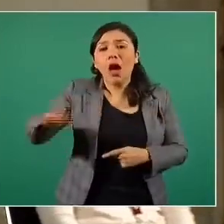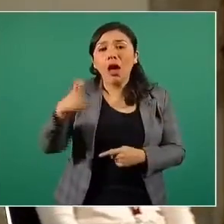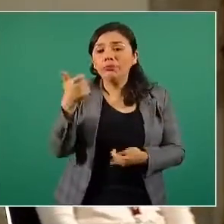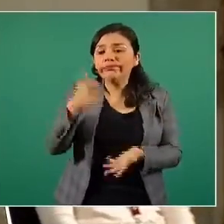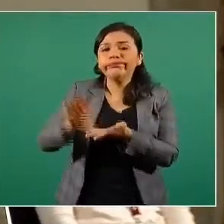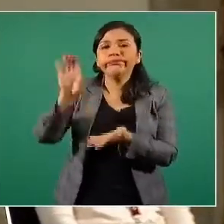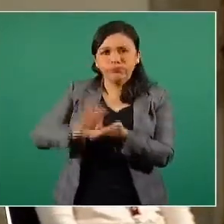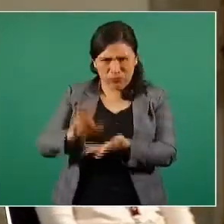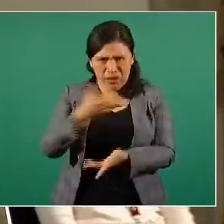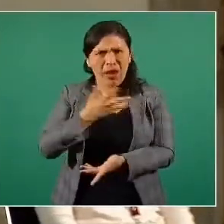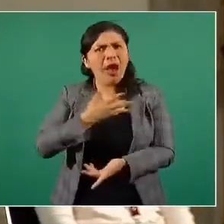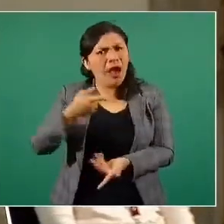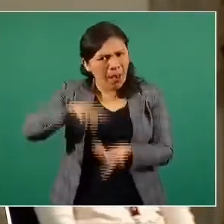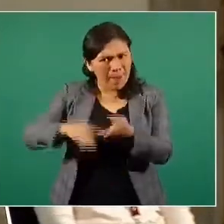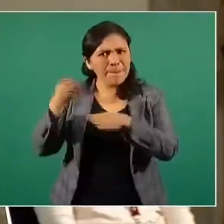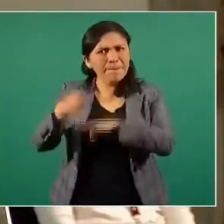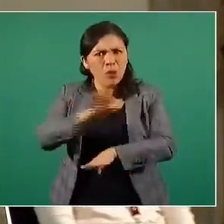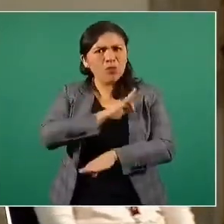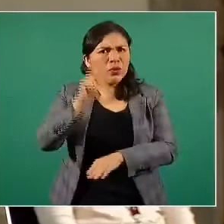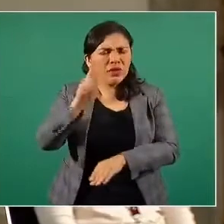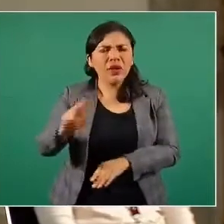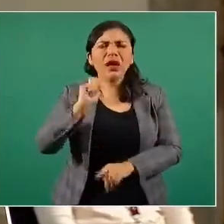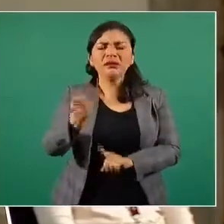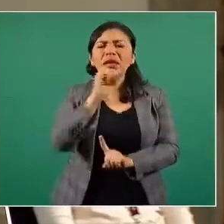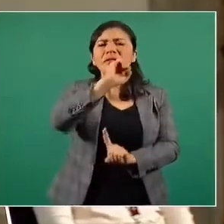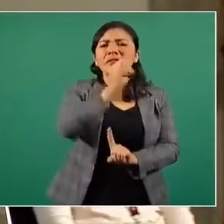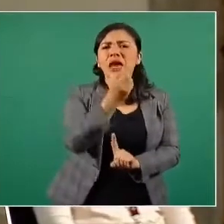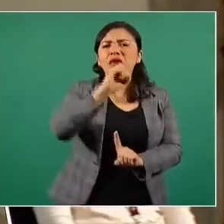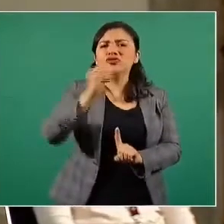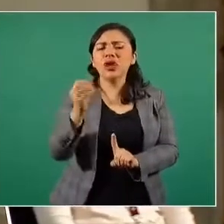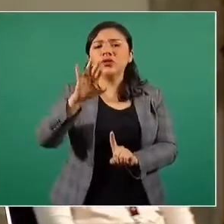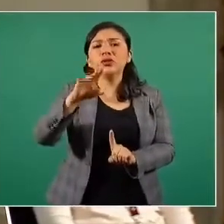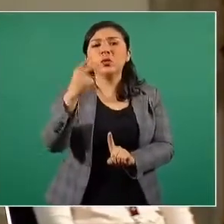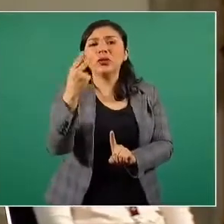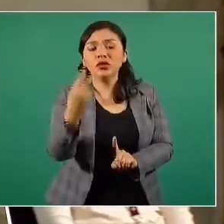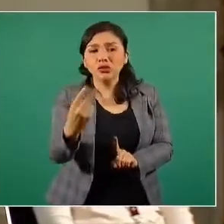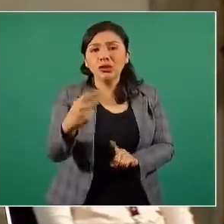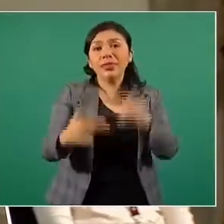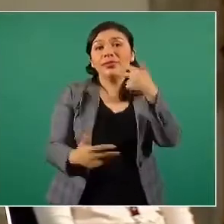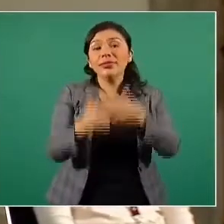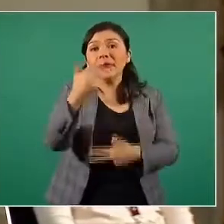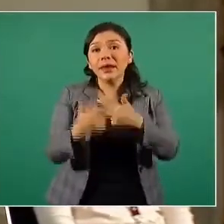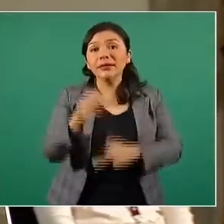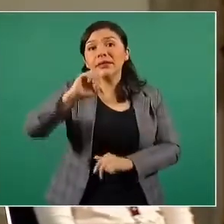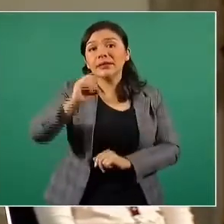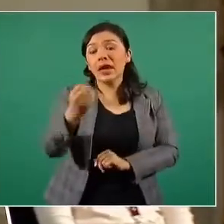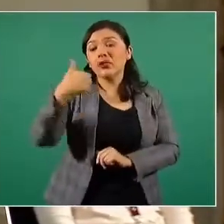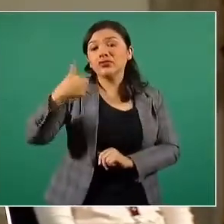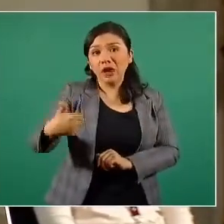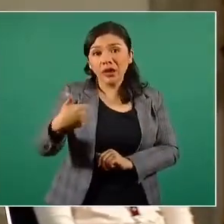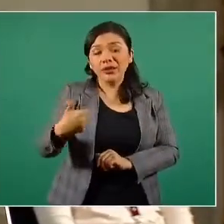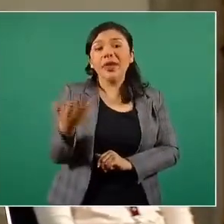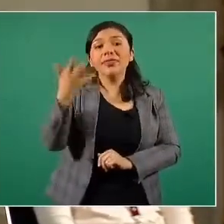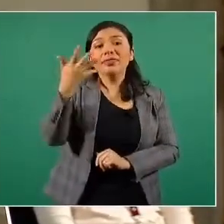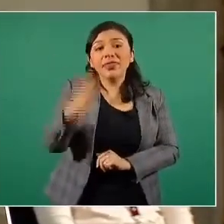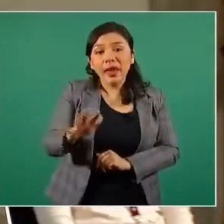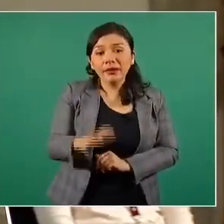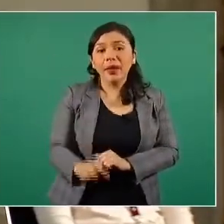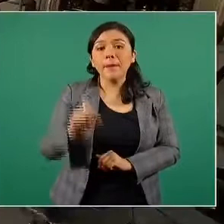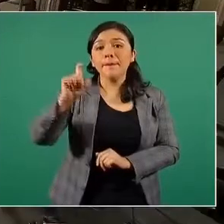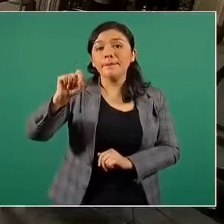una cuenta que se puede investigar. Es la cero cero cincuenta y dos trece cero seis diez